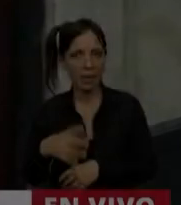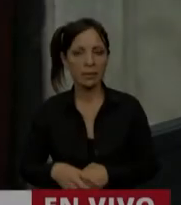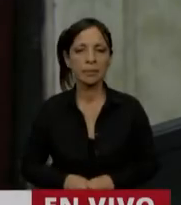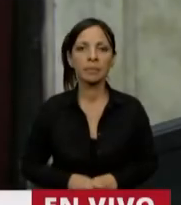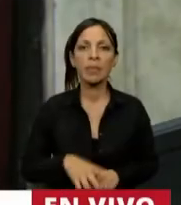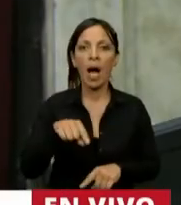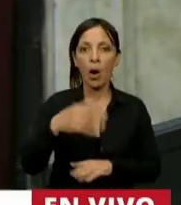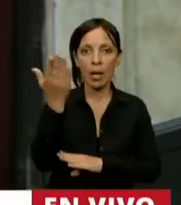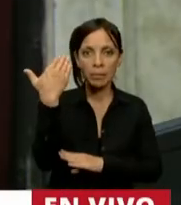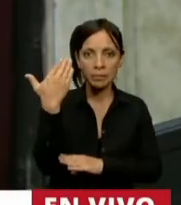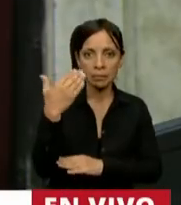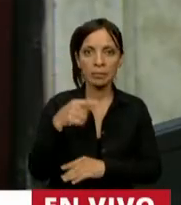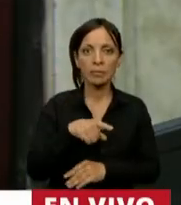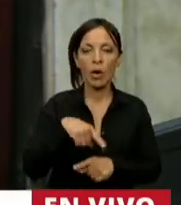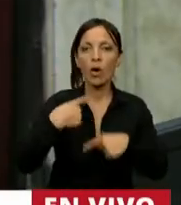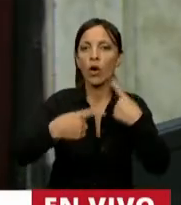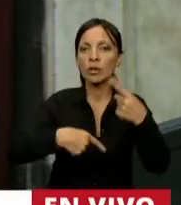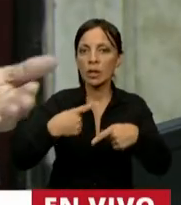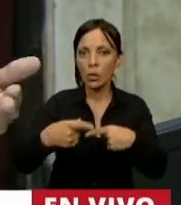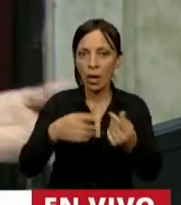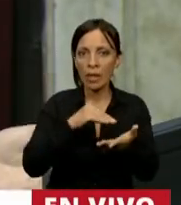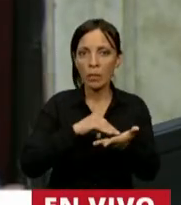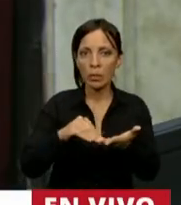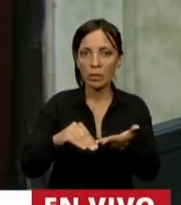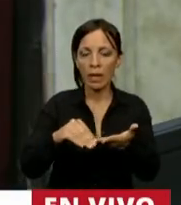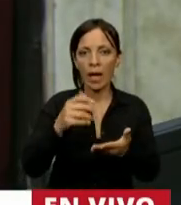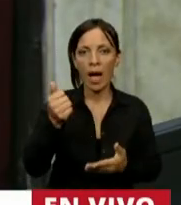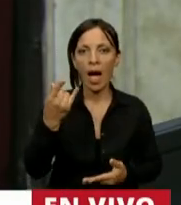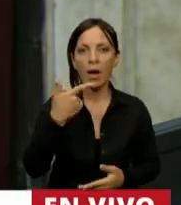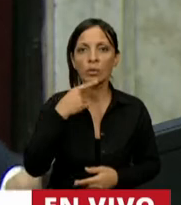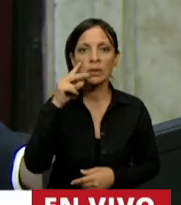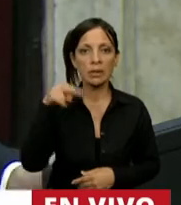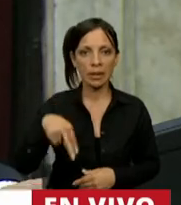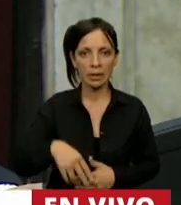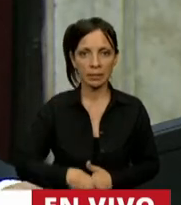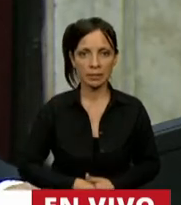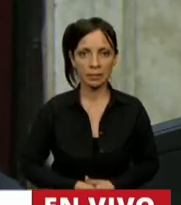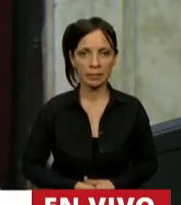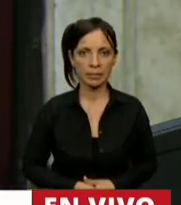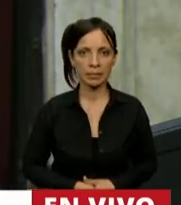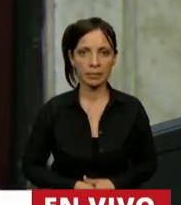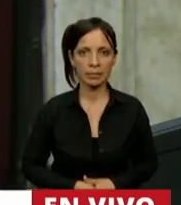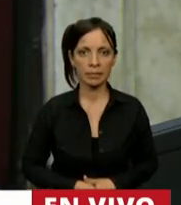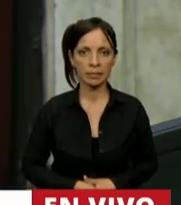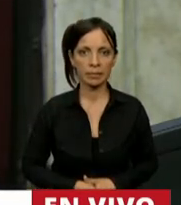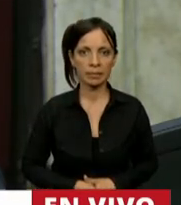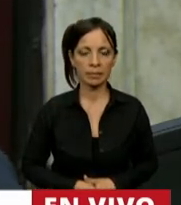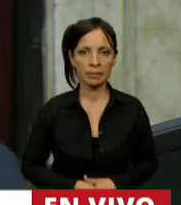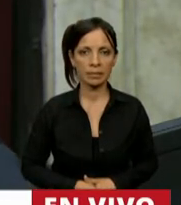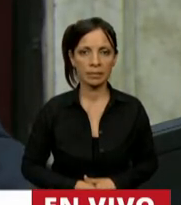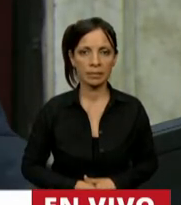En uso de la palabra continúa la diputada Brenda Austen. Brenda Austen.